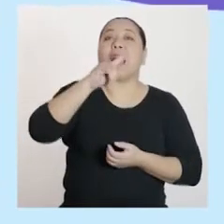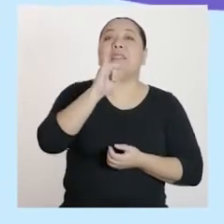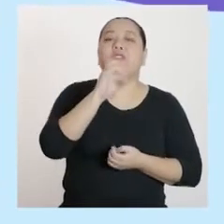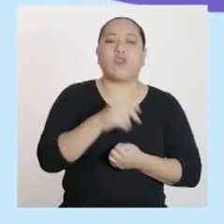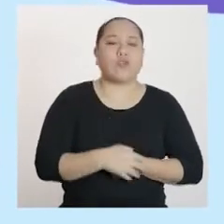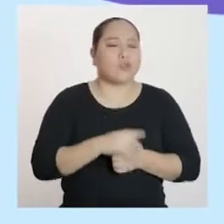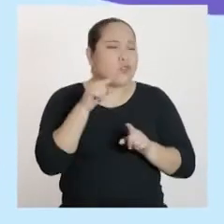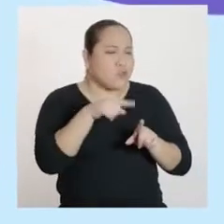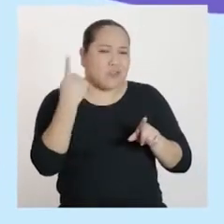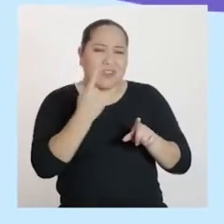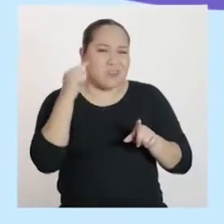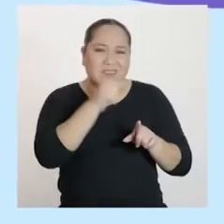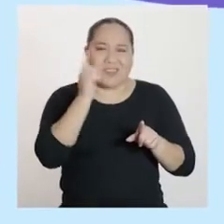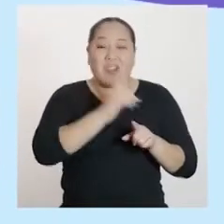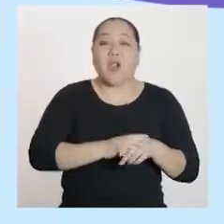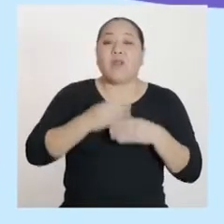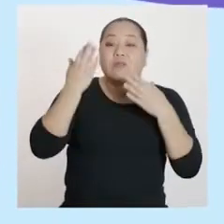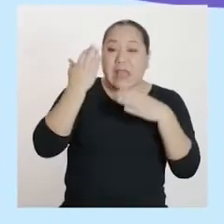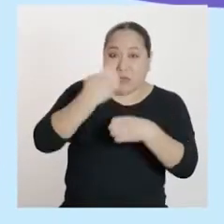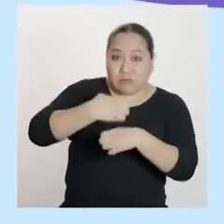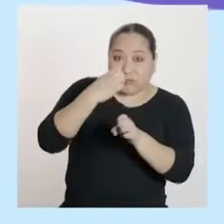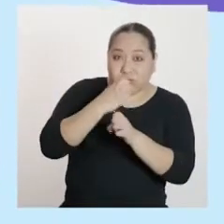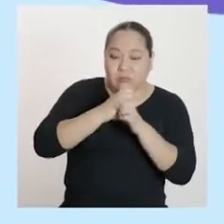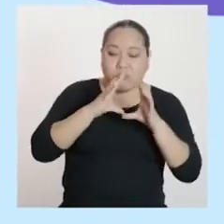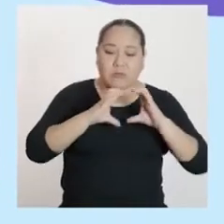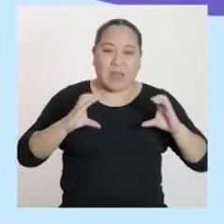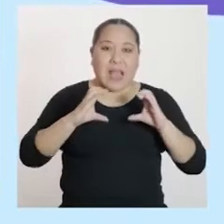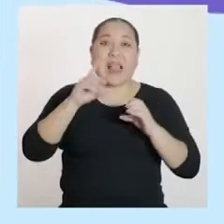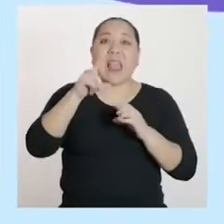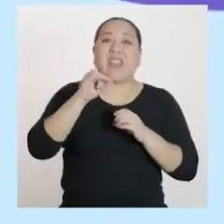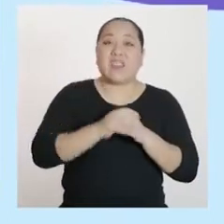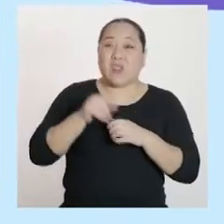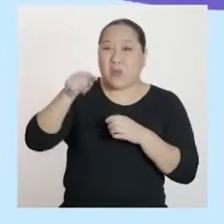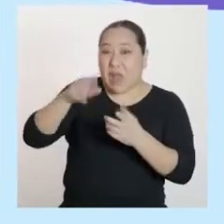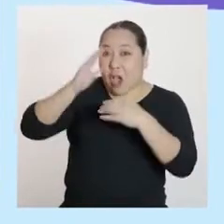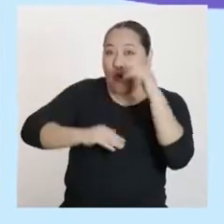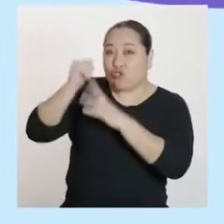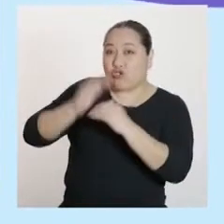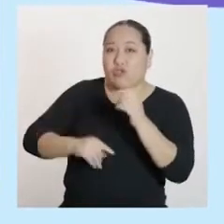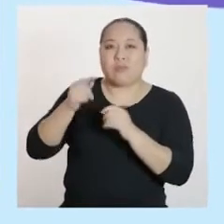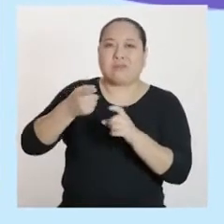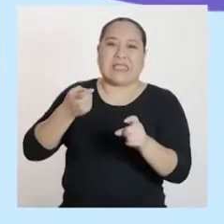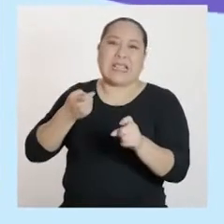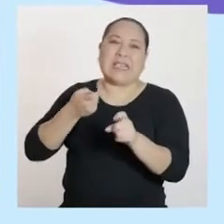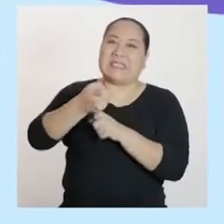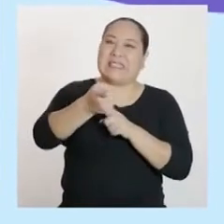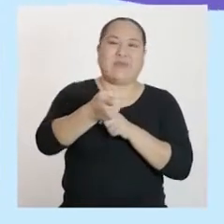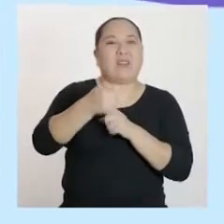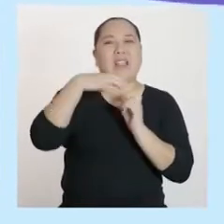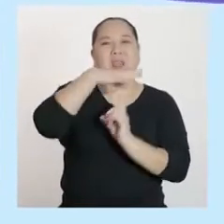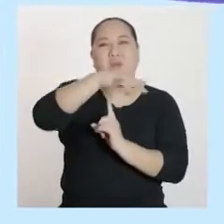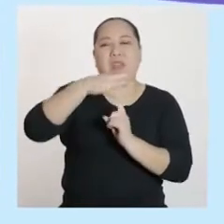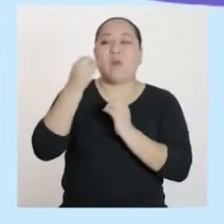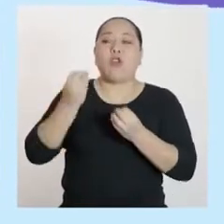solo eso, la fabricación de ladrillos convencionales para la construcción tiene un impacto ambiental negativo debido a que en su